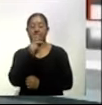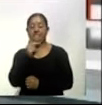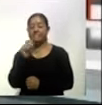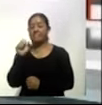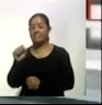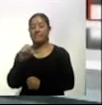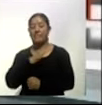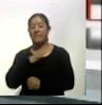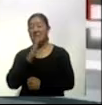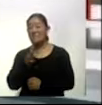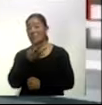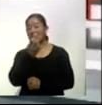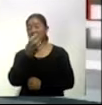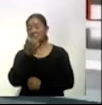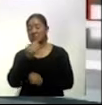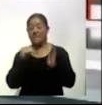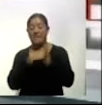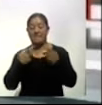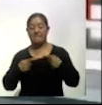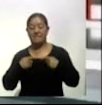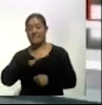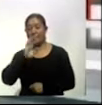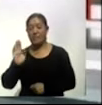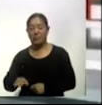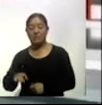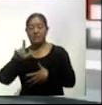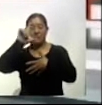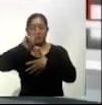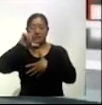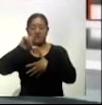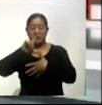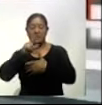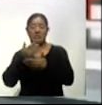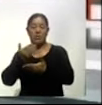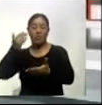400 mil muertos por COVID-19 en Latinoamérica y el Caribe en tres meses.